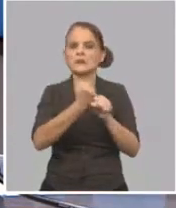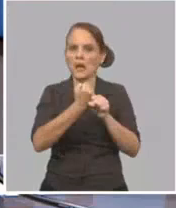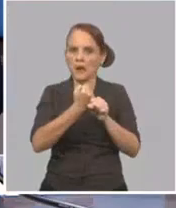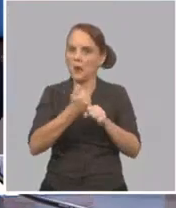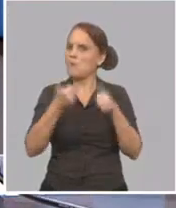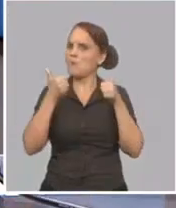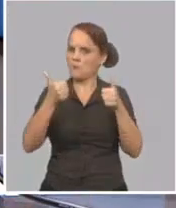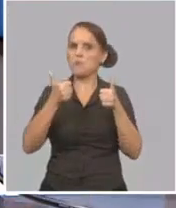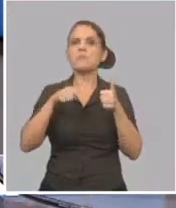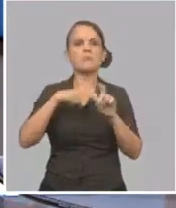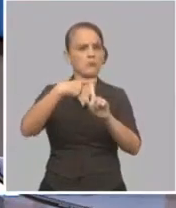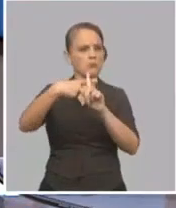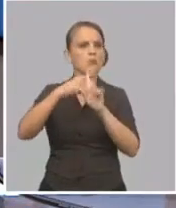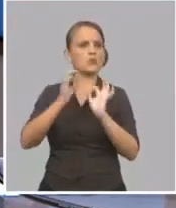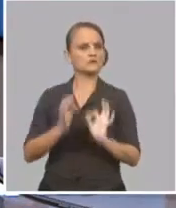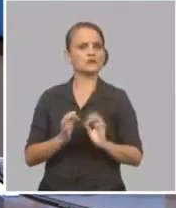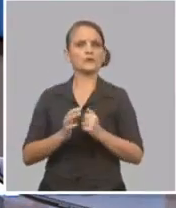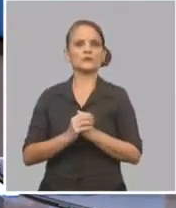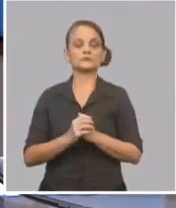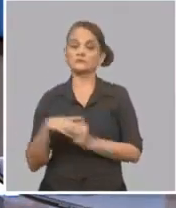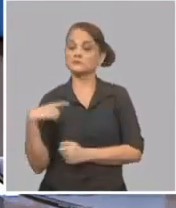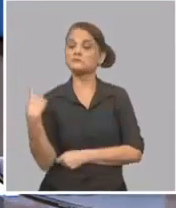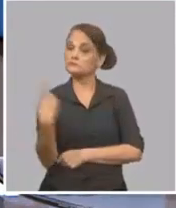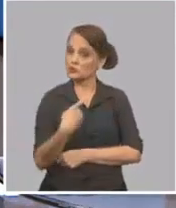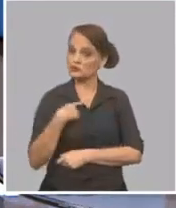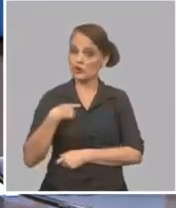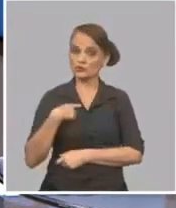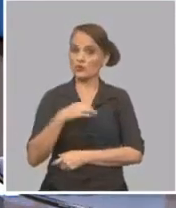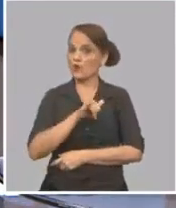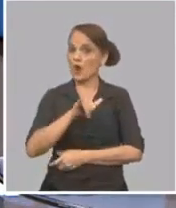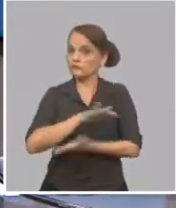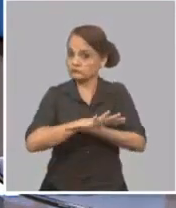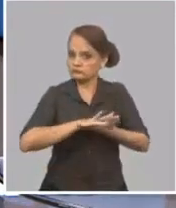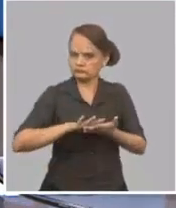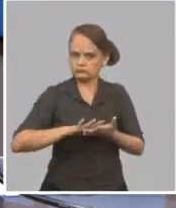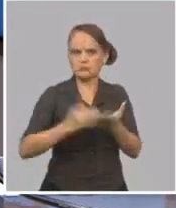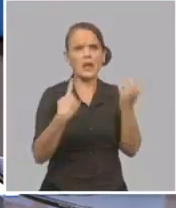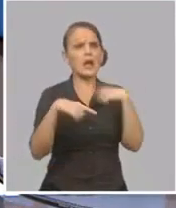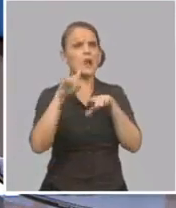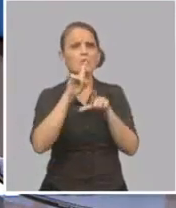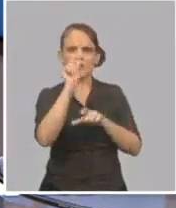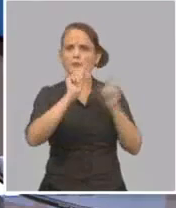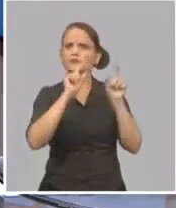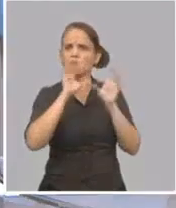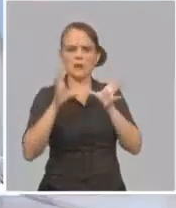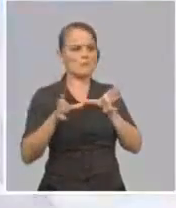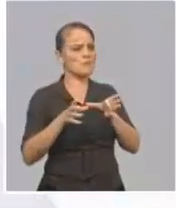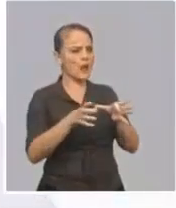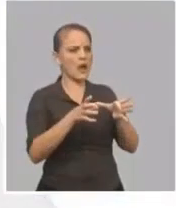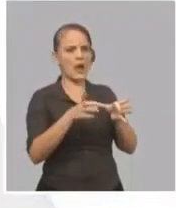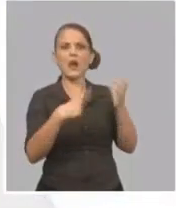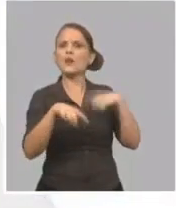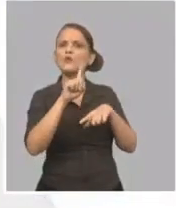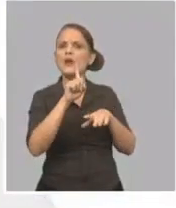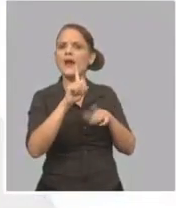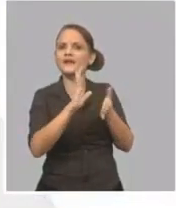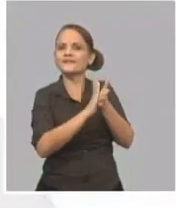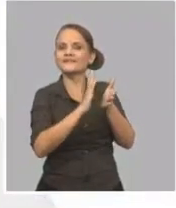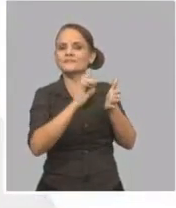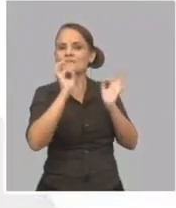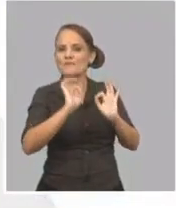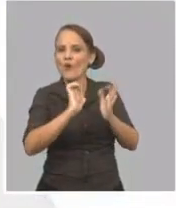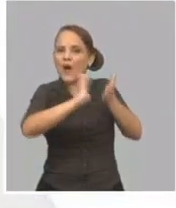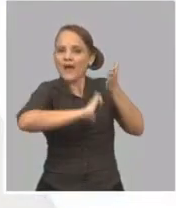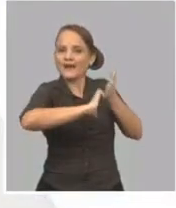son buenos, y también nosotros autorizamos que determinado volumen de personas que lo quisieran, de casas particulares, también